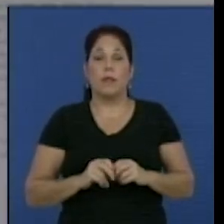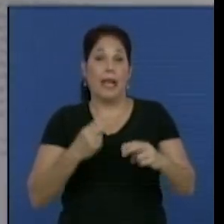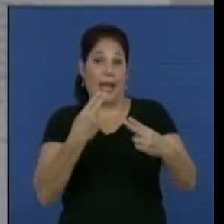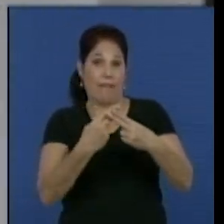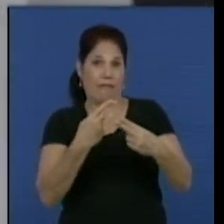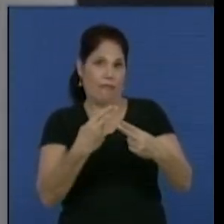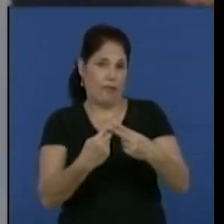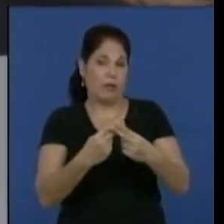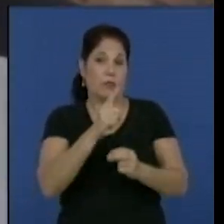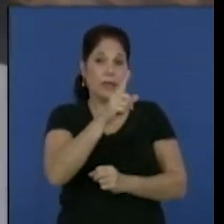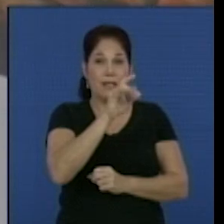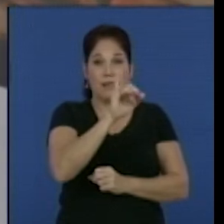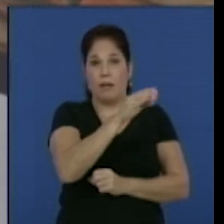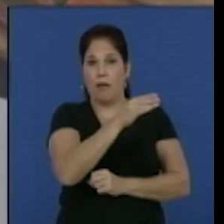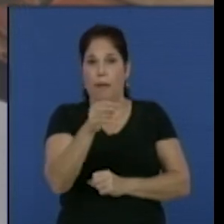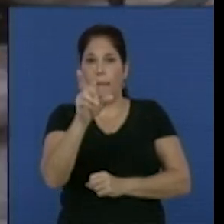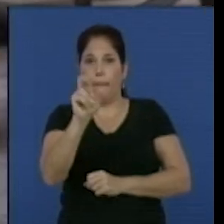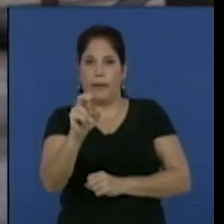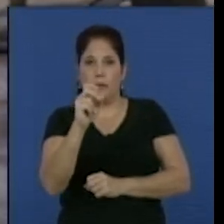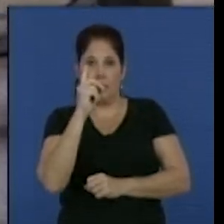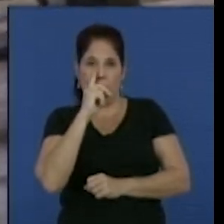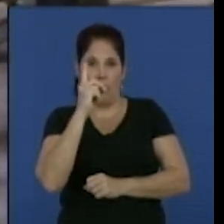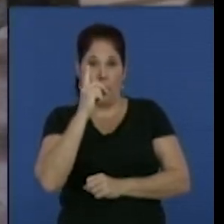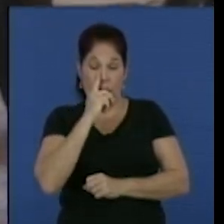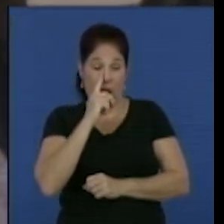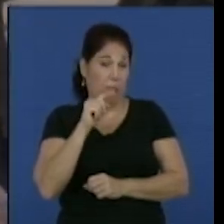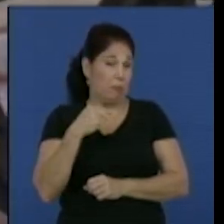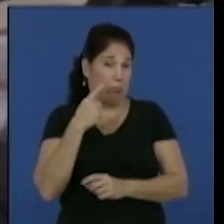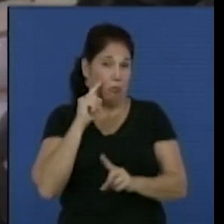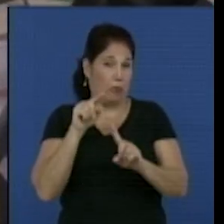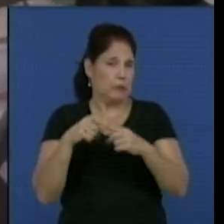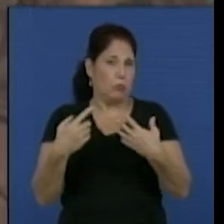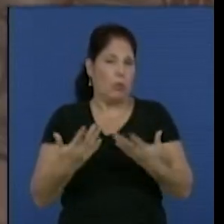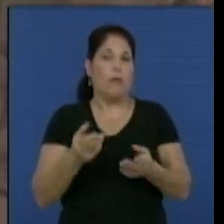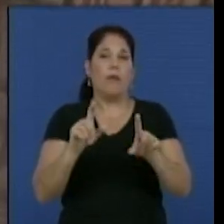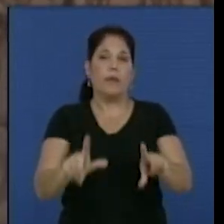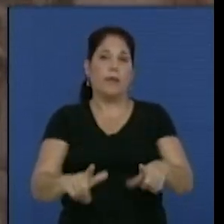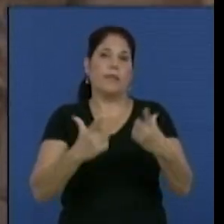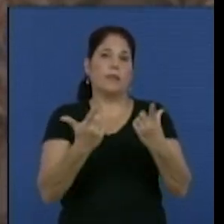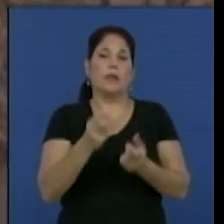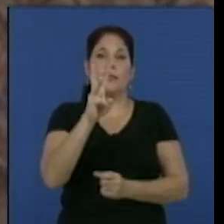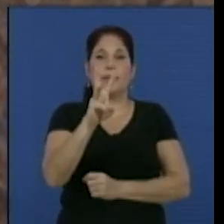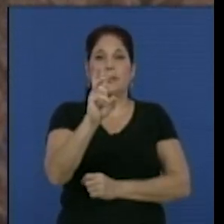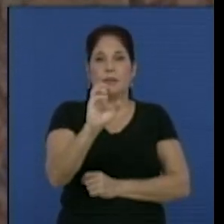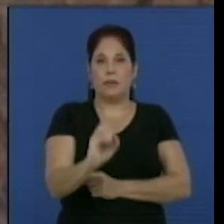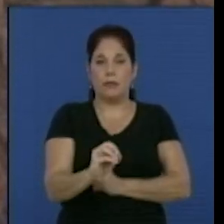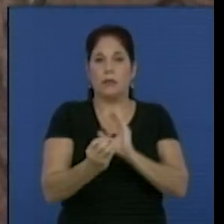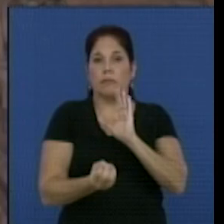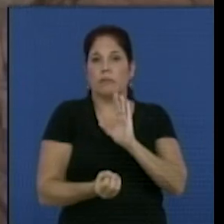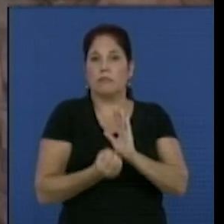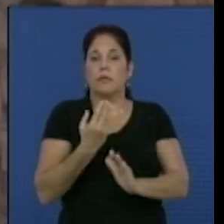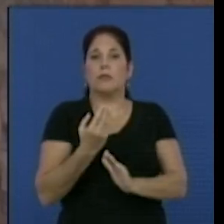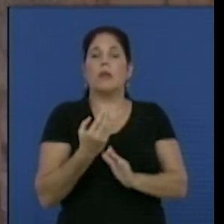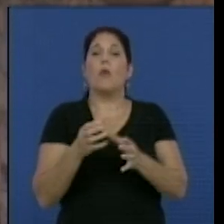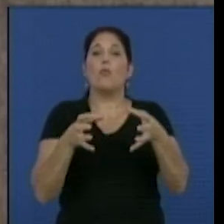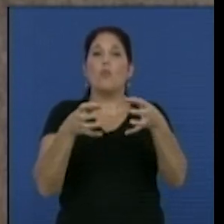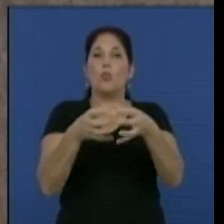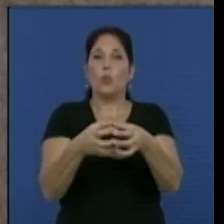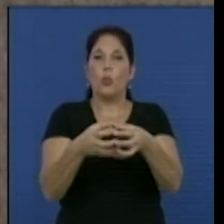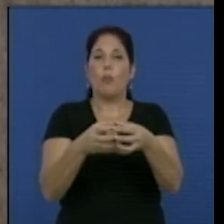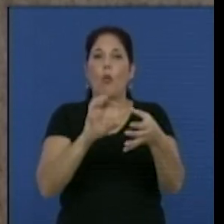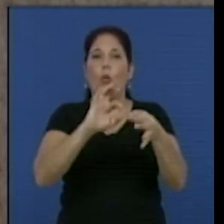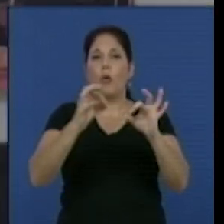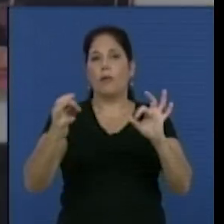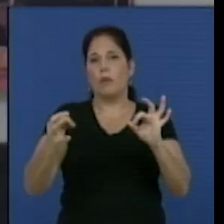La cita, del 16 al 20 de noviembre, estará dedicada al aniversario 30 de la creación del Movimiento de